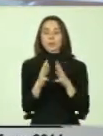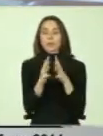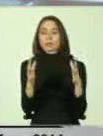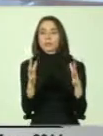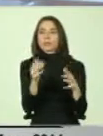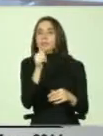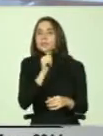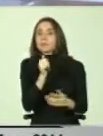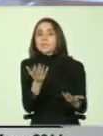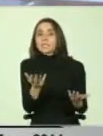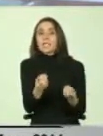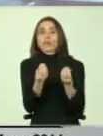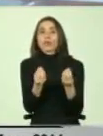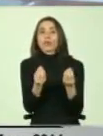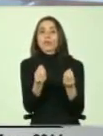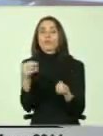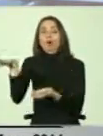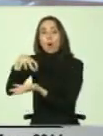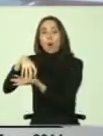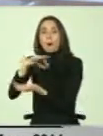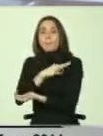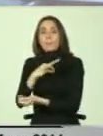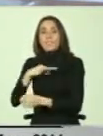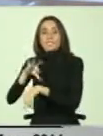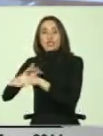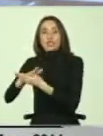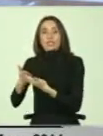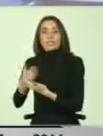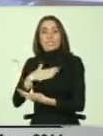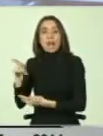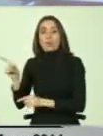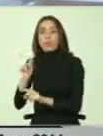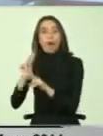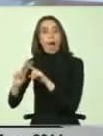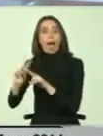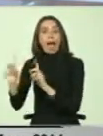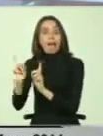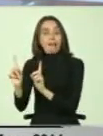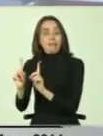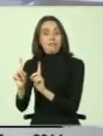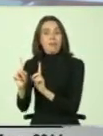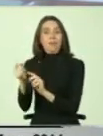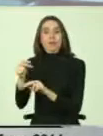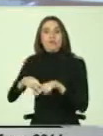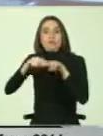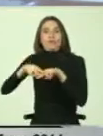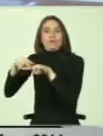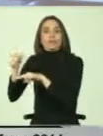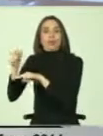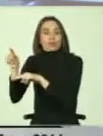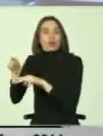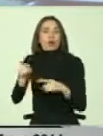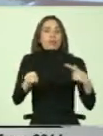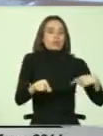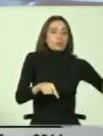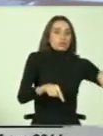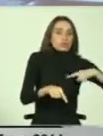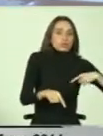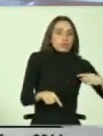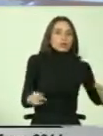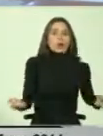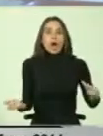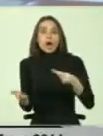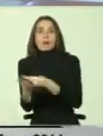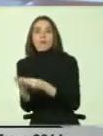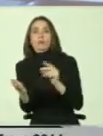tratando de suplir lo que el Ministerio de Salud no logra hacer por su distinto tipo de presupuesto, tratando de aportar, y